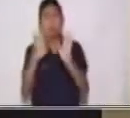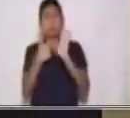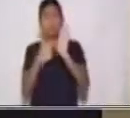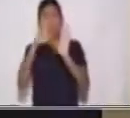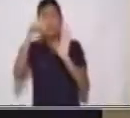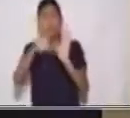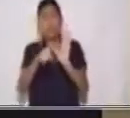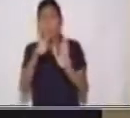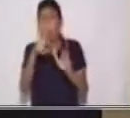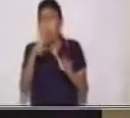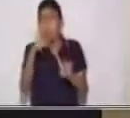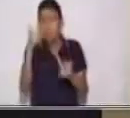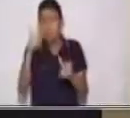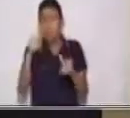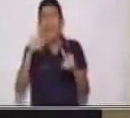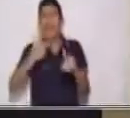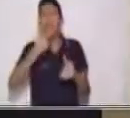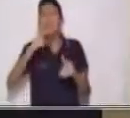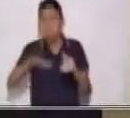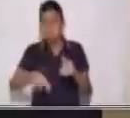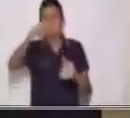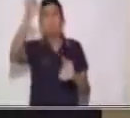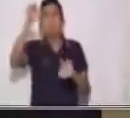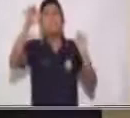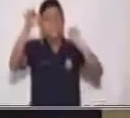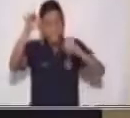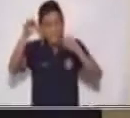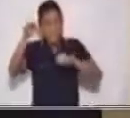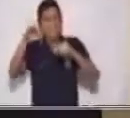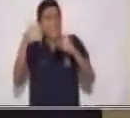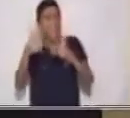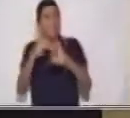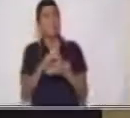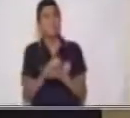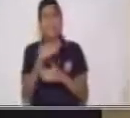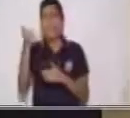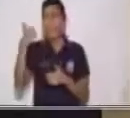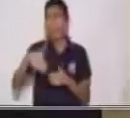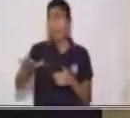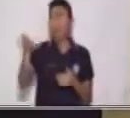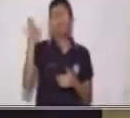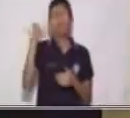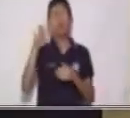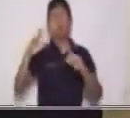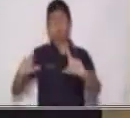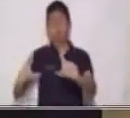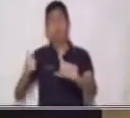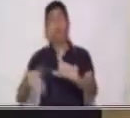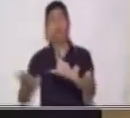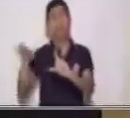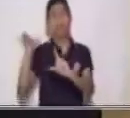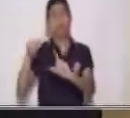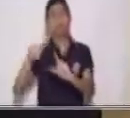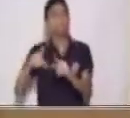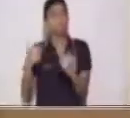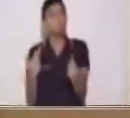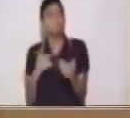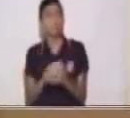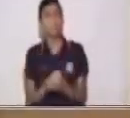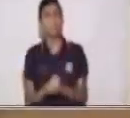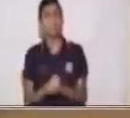Vamos a ver si hay otra galleta por ahí. Sí, sí, hay otra galleta. Vamos a ver.